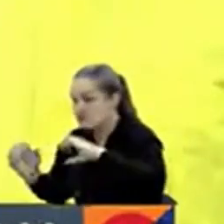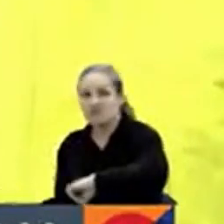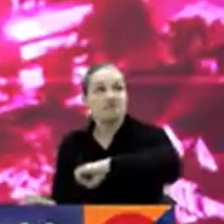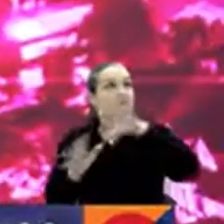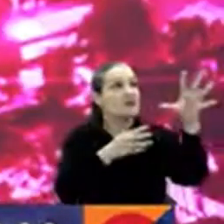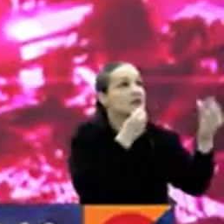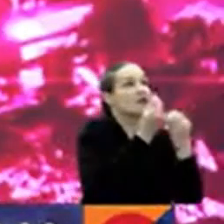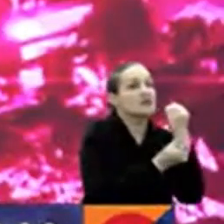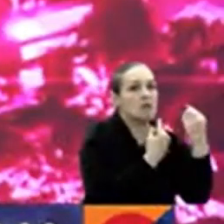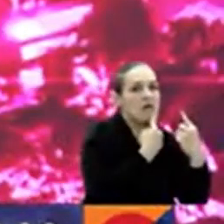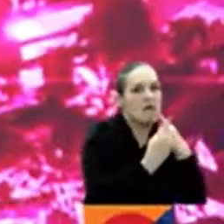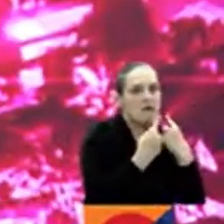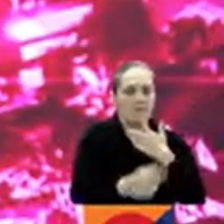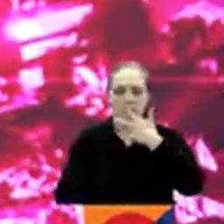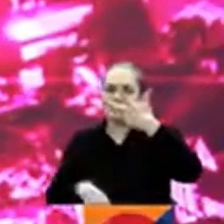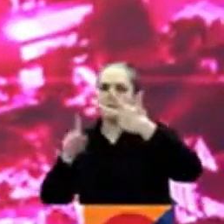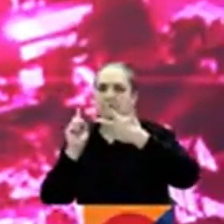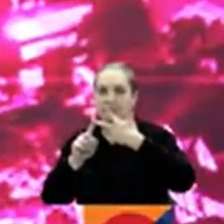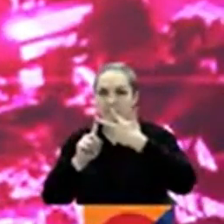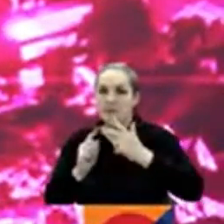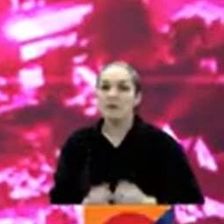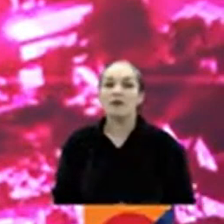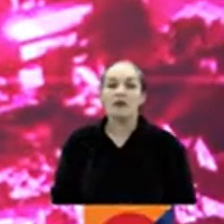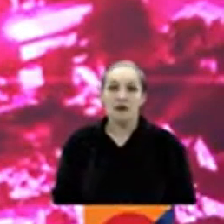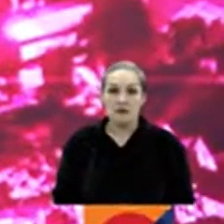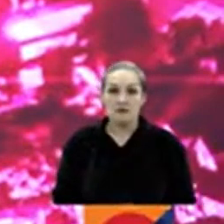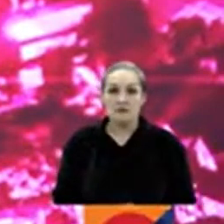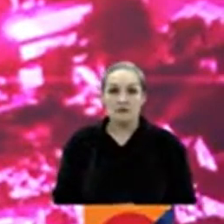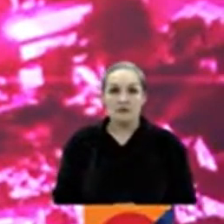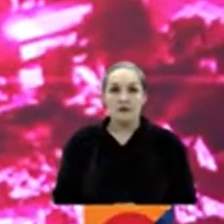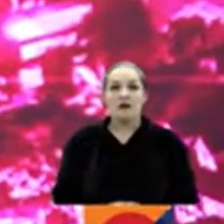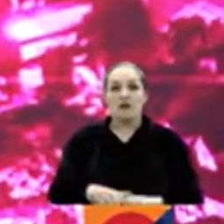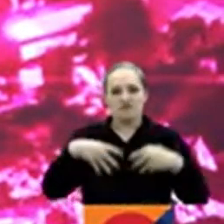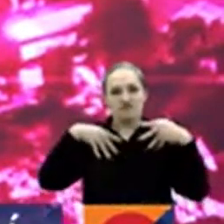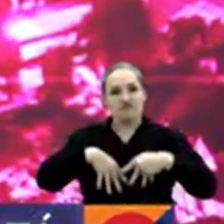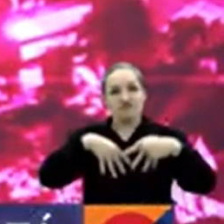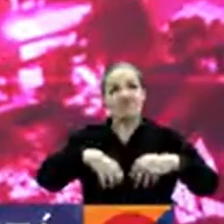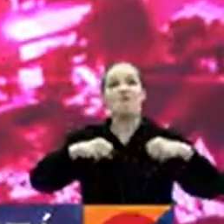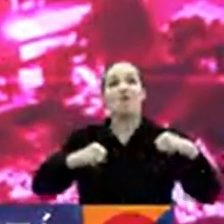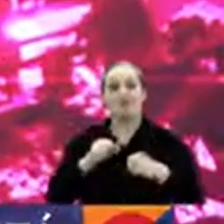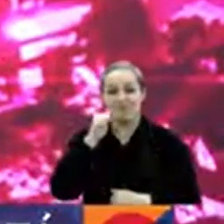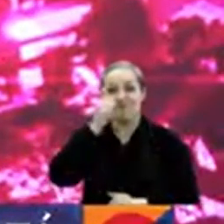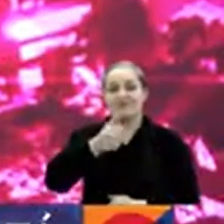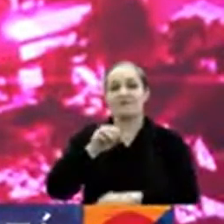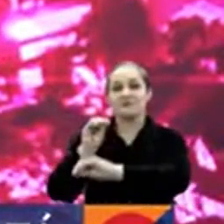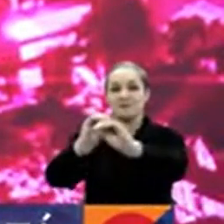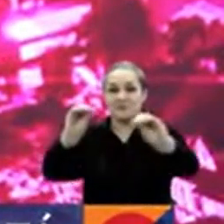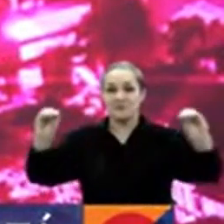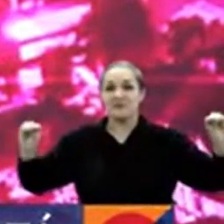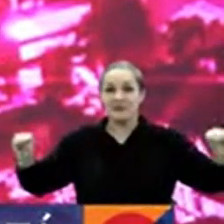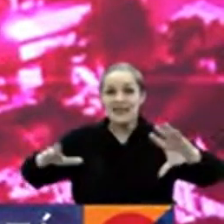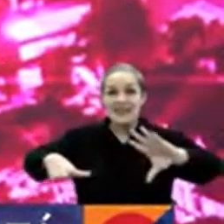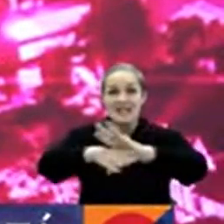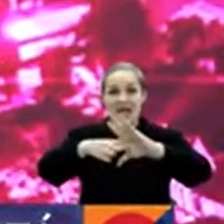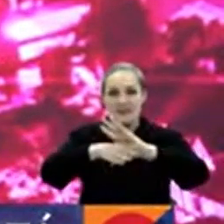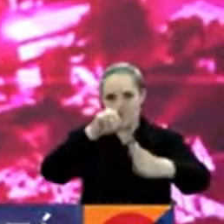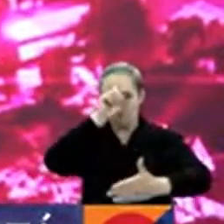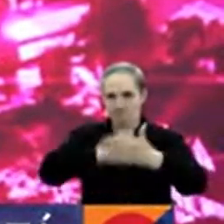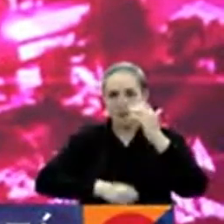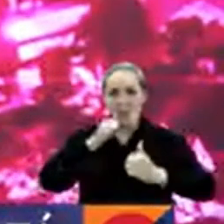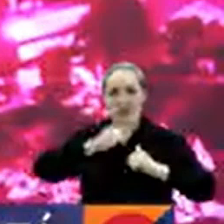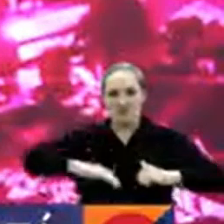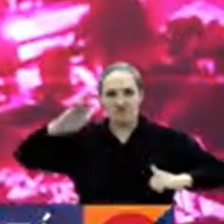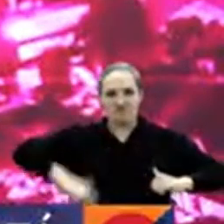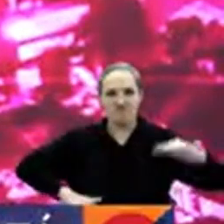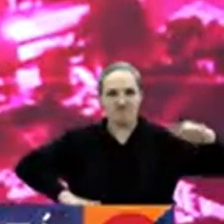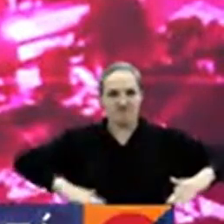un anuncio muy importante. El tercero, nueva jornada de protestas en Bogotá. El gremio de taxistas anunció que mañana realizará plantones